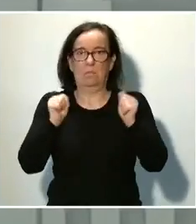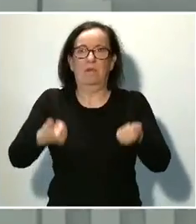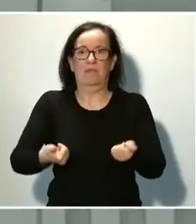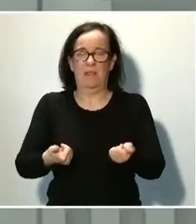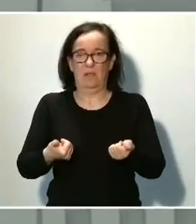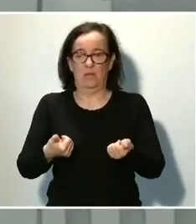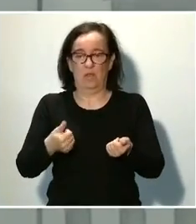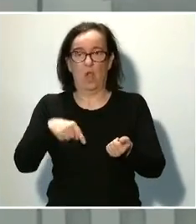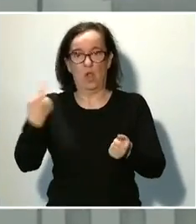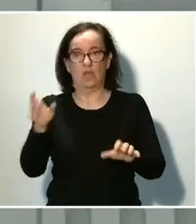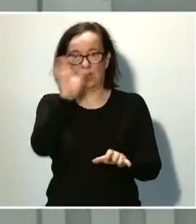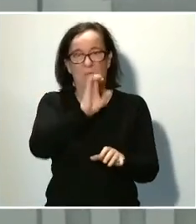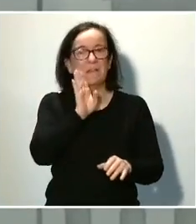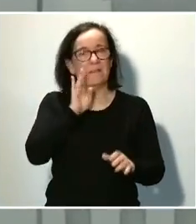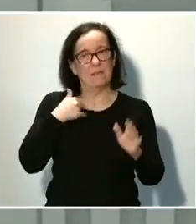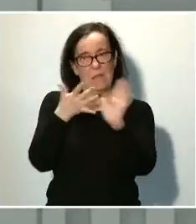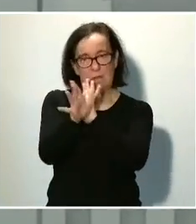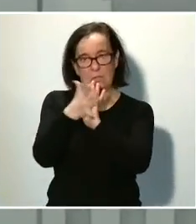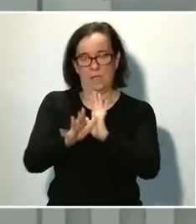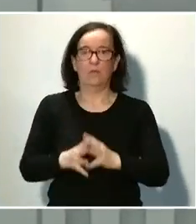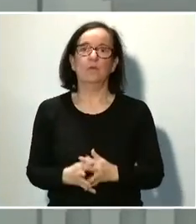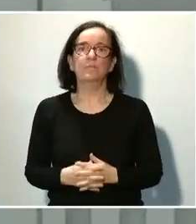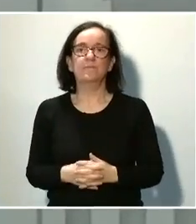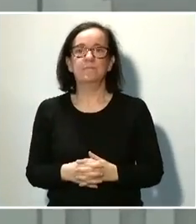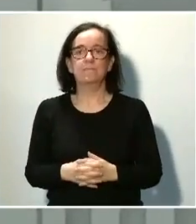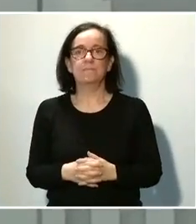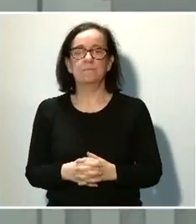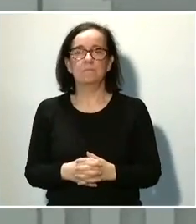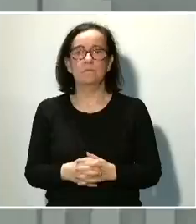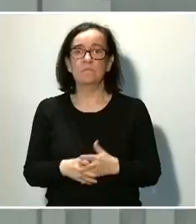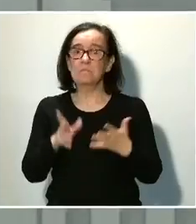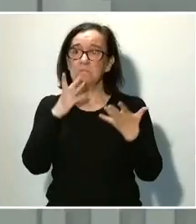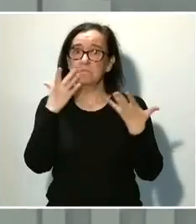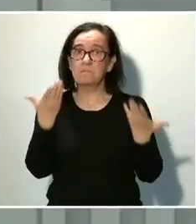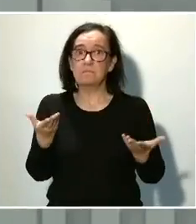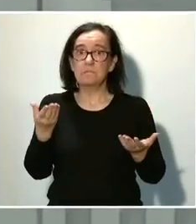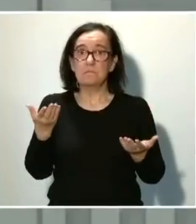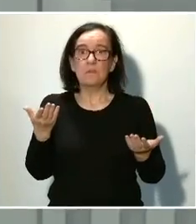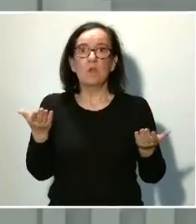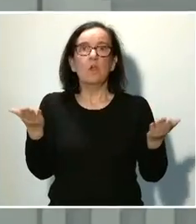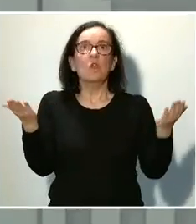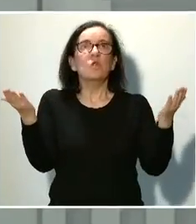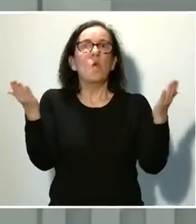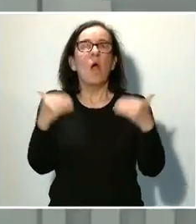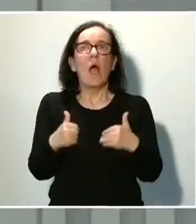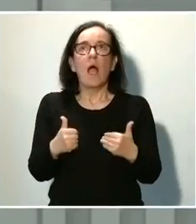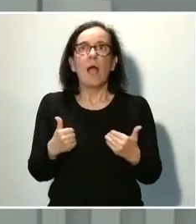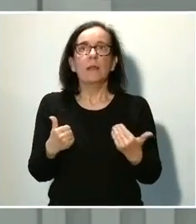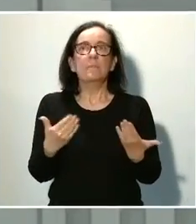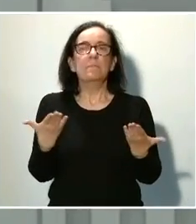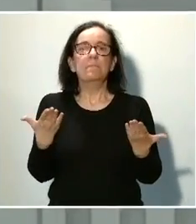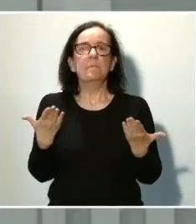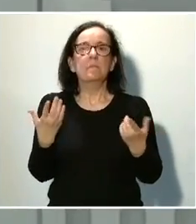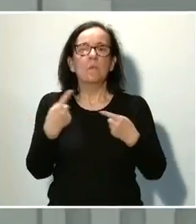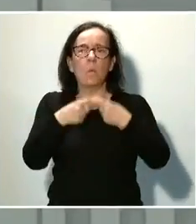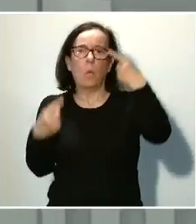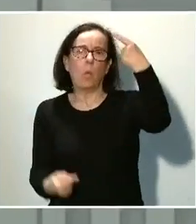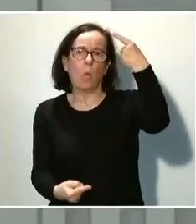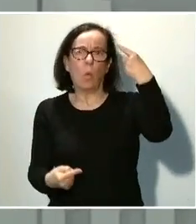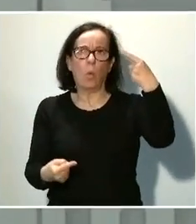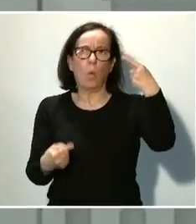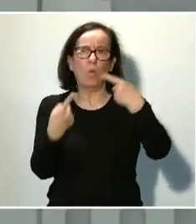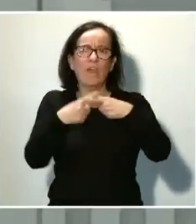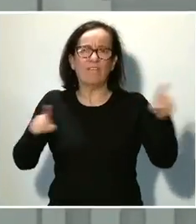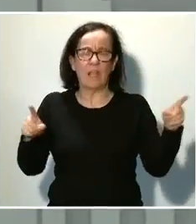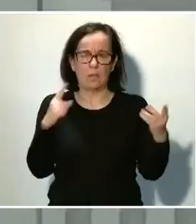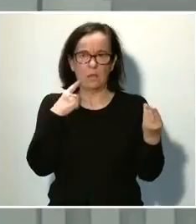comunidades que hemos mencionado. Por lo demás, yo creo que no hay unas diferencias sustanciales entre